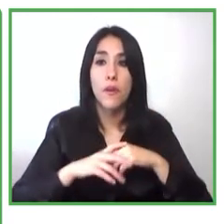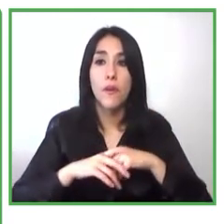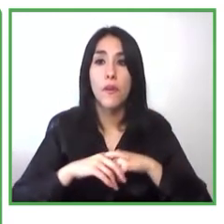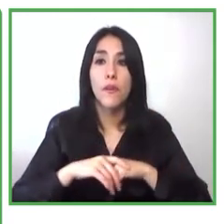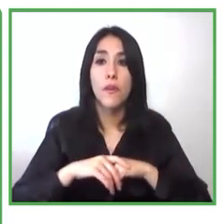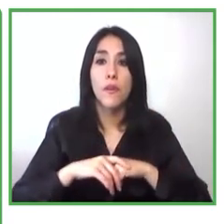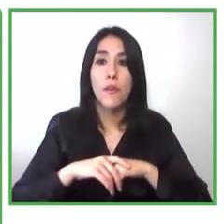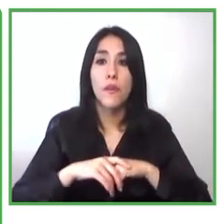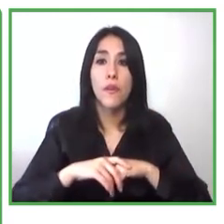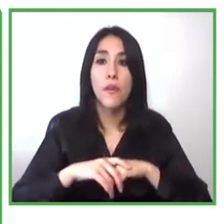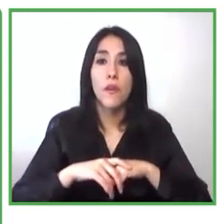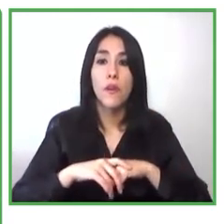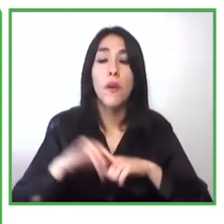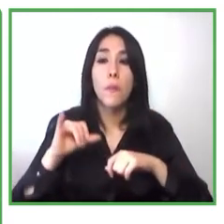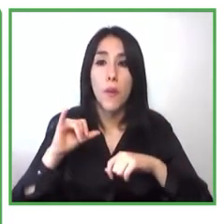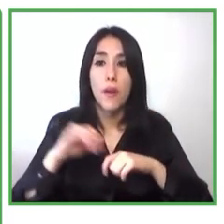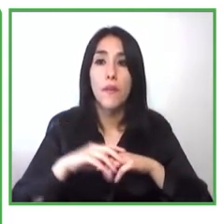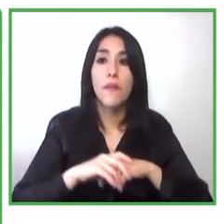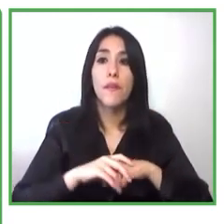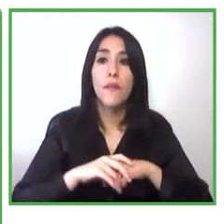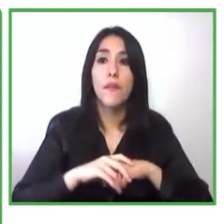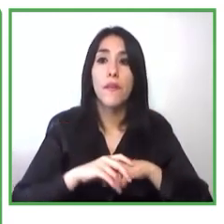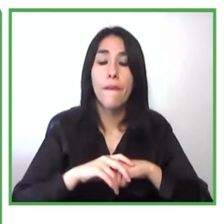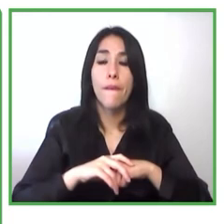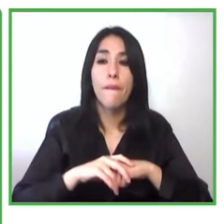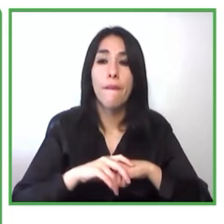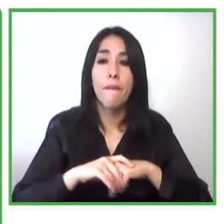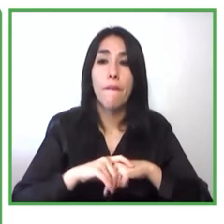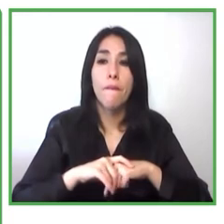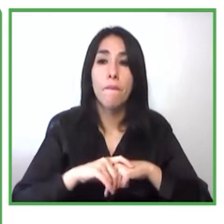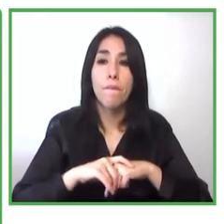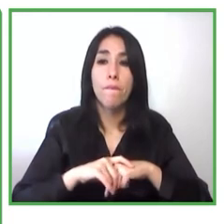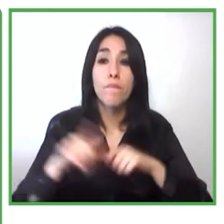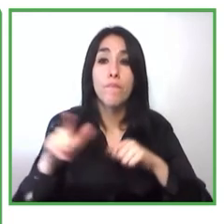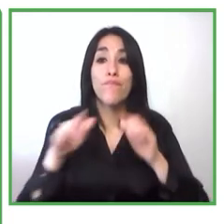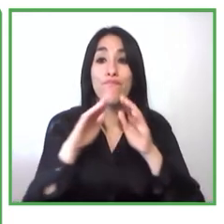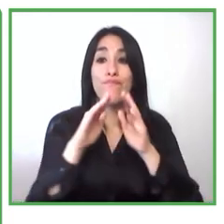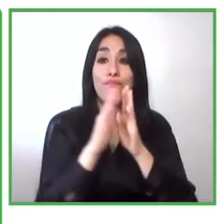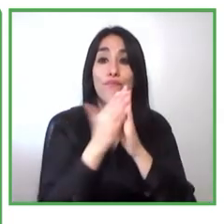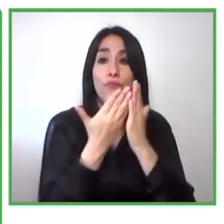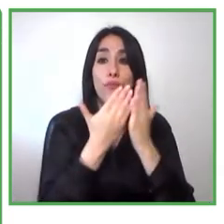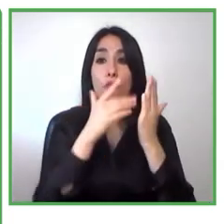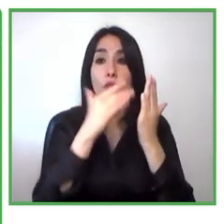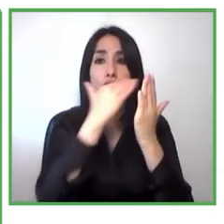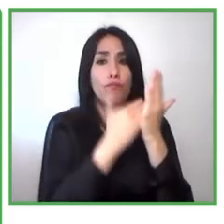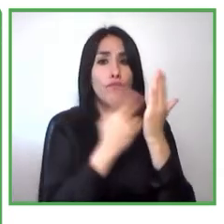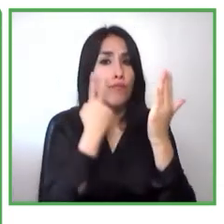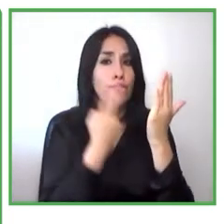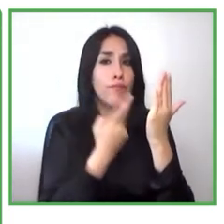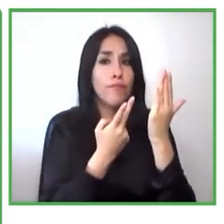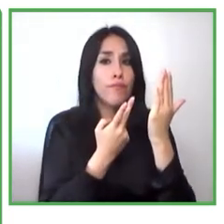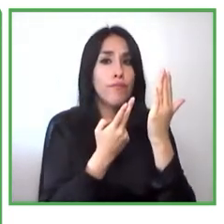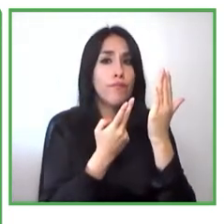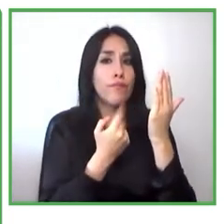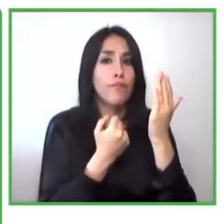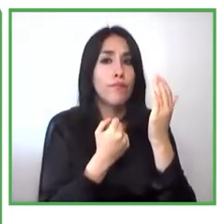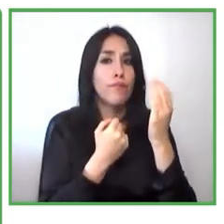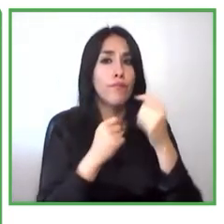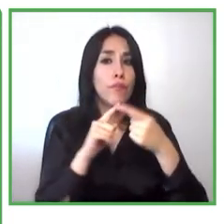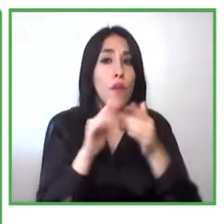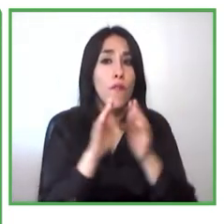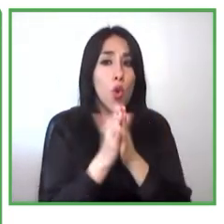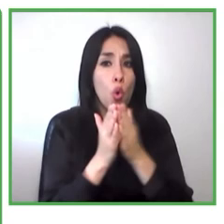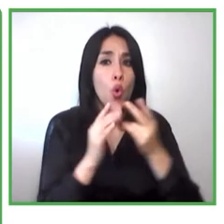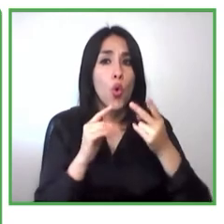el manual en distintos formatos y todo el material en distintos formatos libros y diapositivas para que también fuera